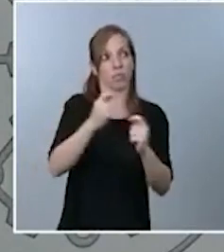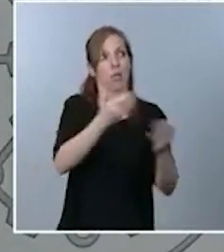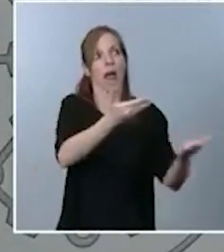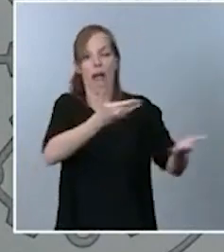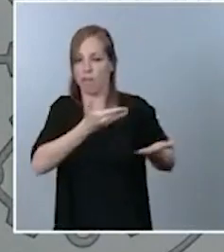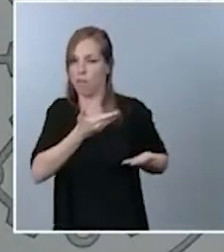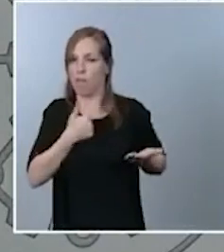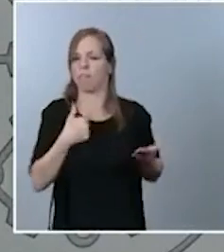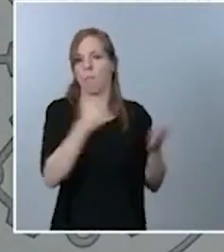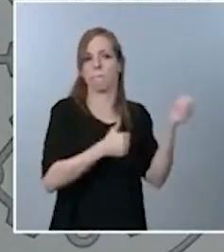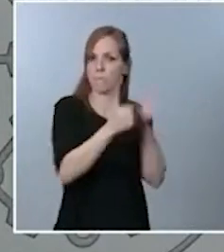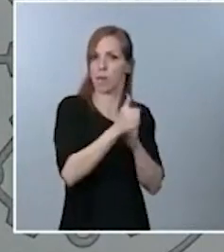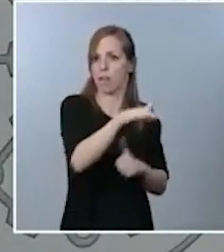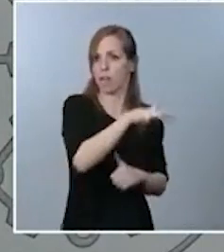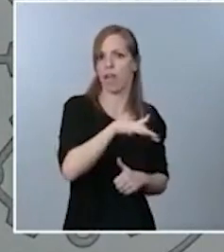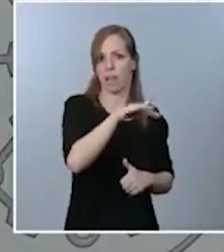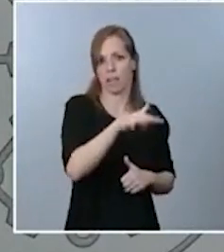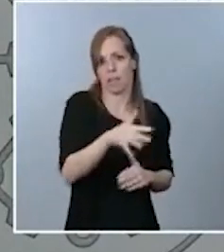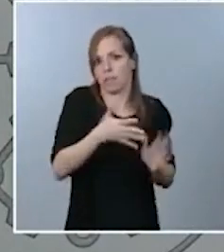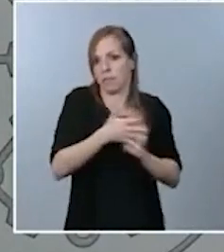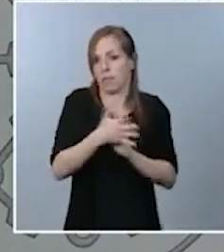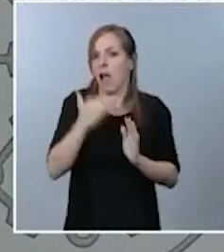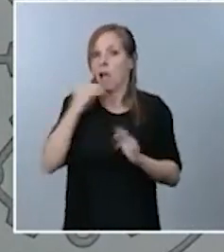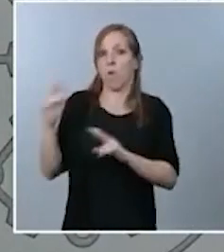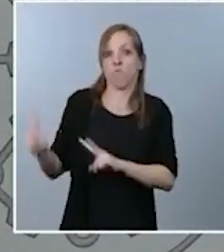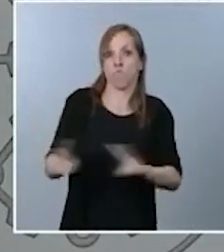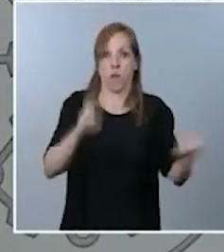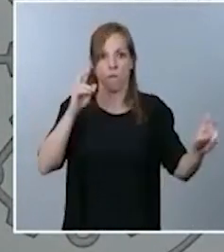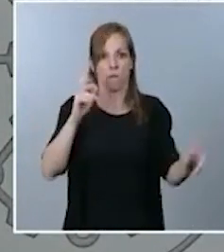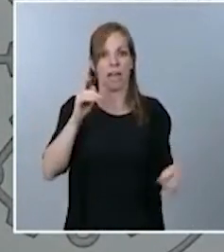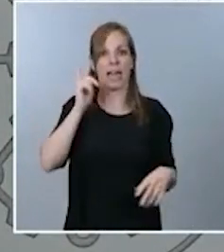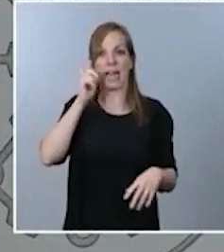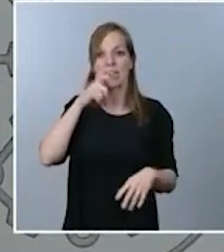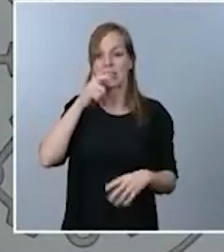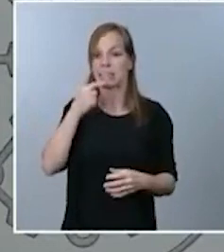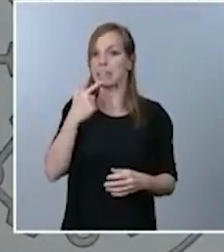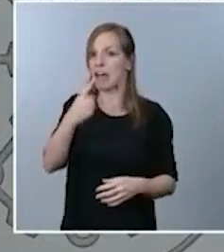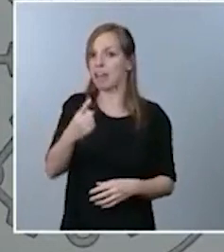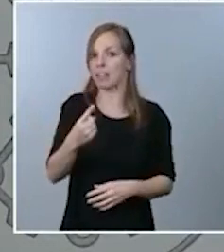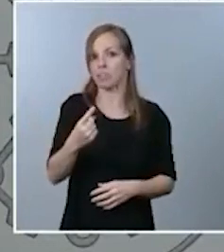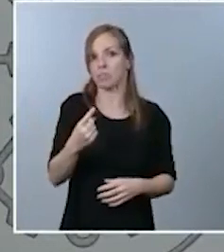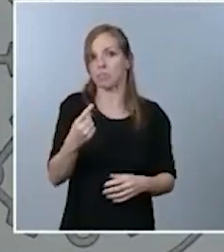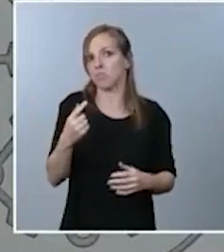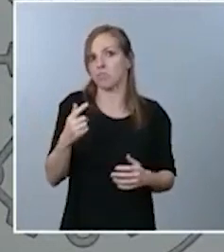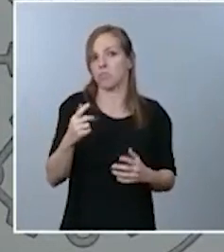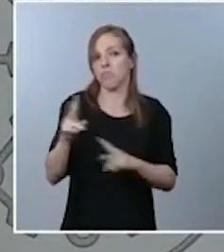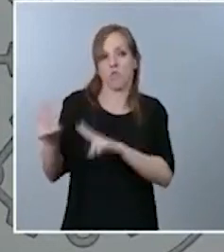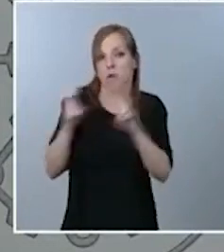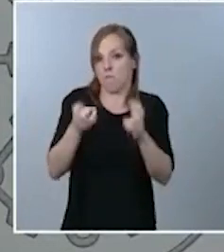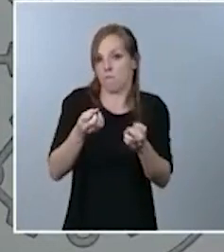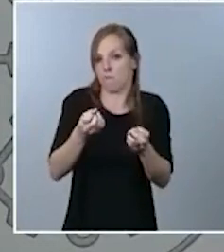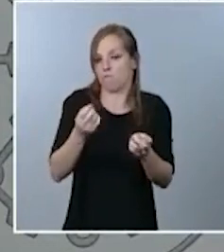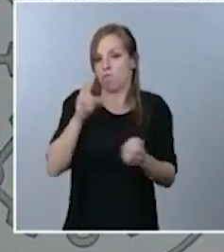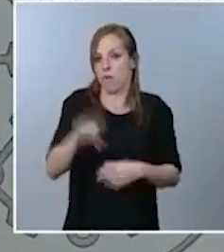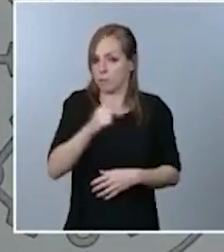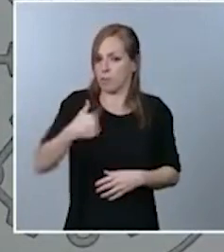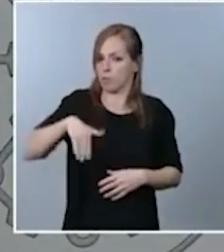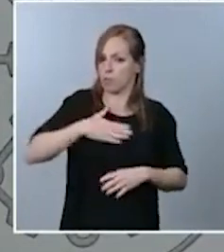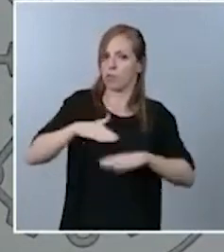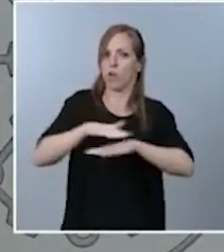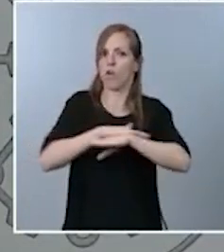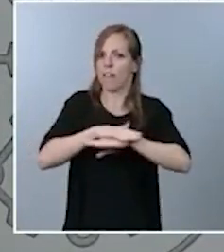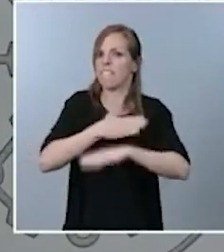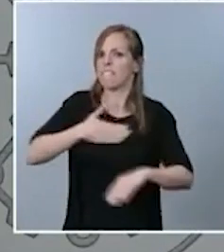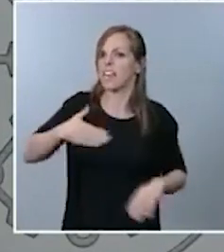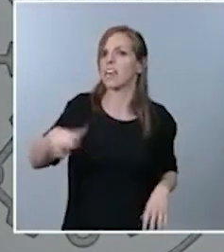novedad lo que el señor Echenique haya podido comentar, pero lo que sí este Gobierno quiere reiterar y decirlo una vez más,